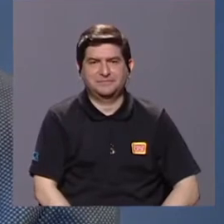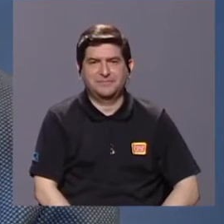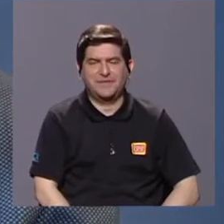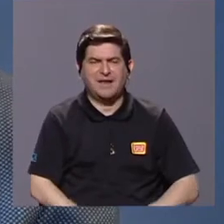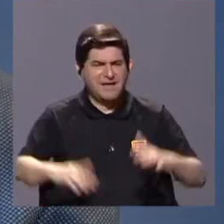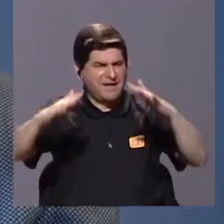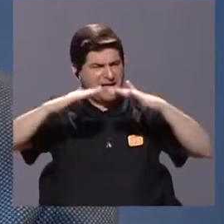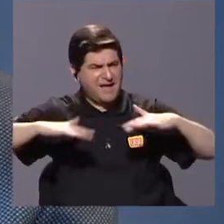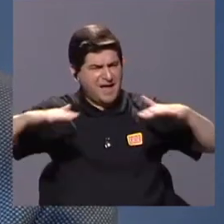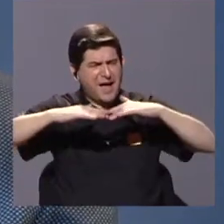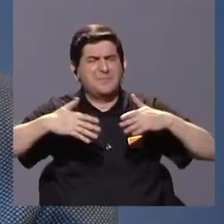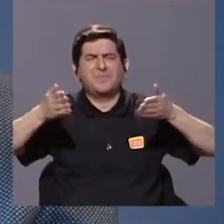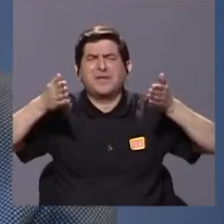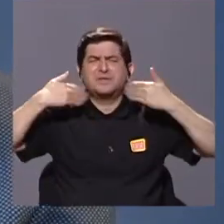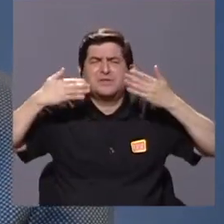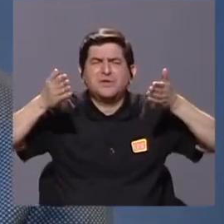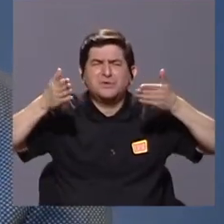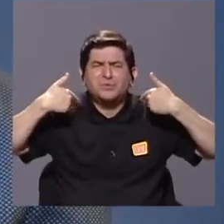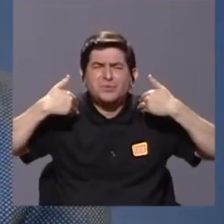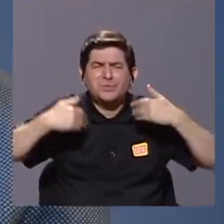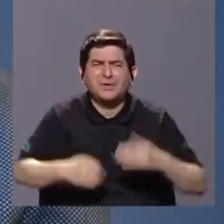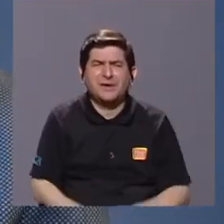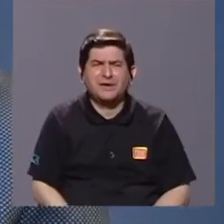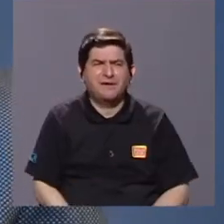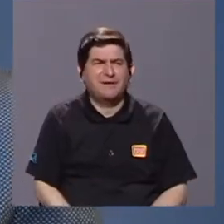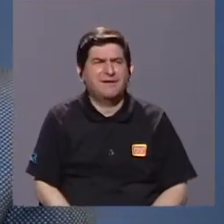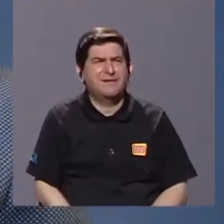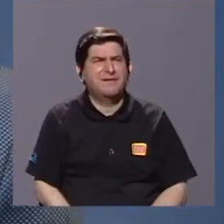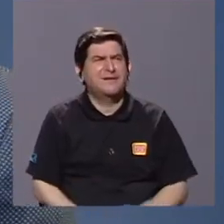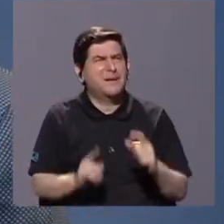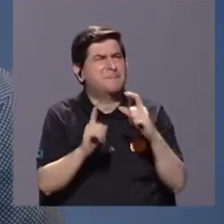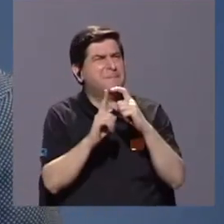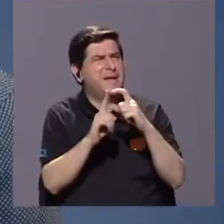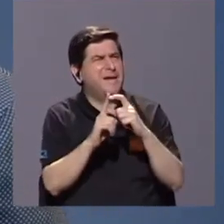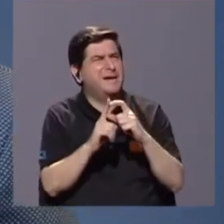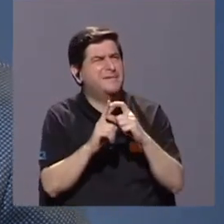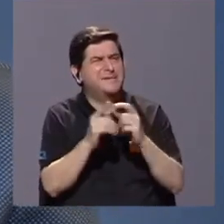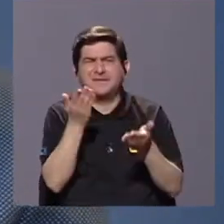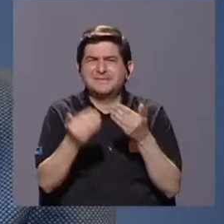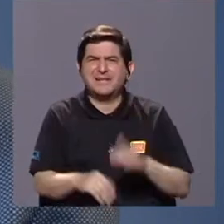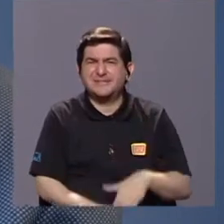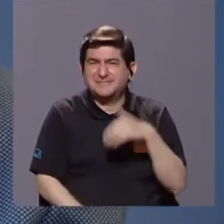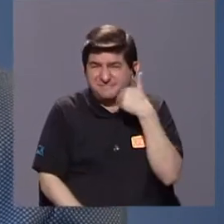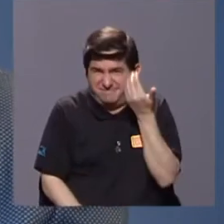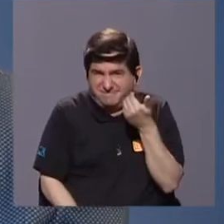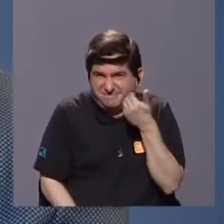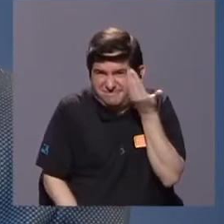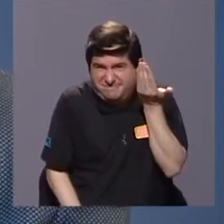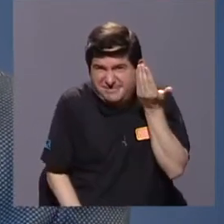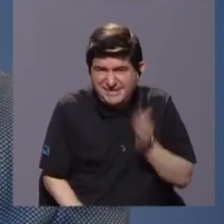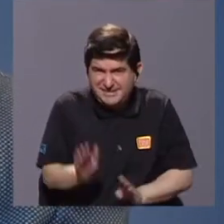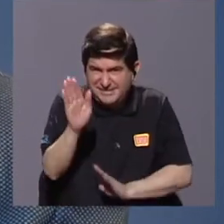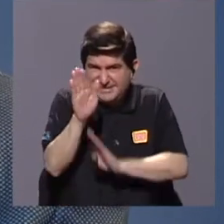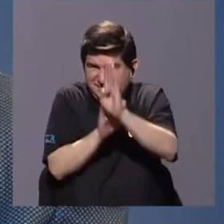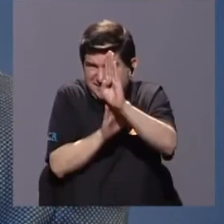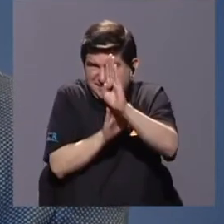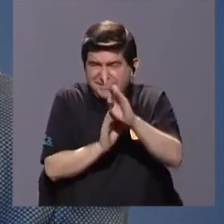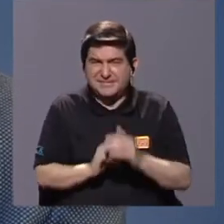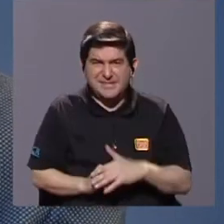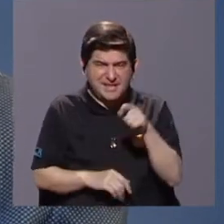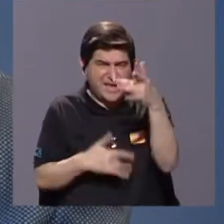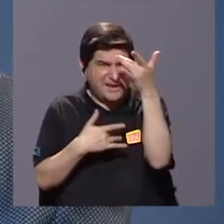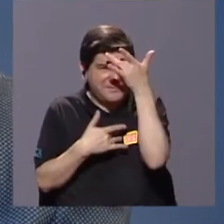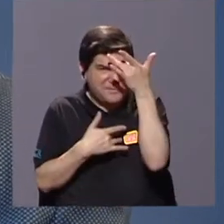los ambientes tropicales están más, cuál sería la palabra, propensos al desarrollo de